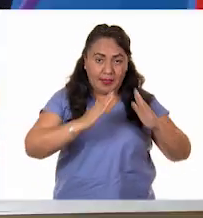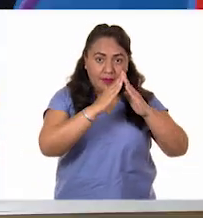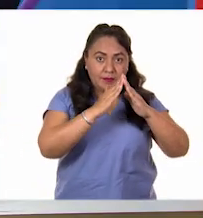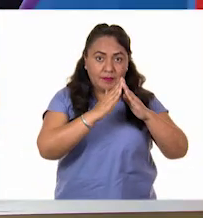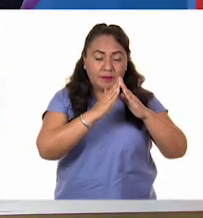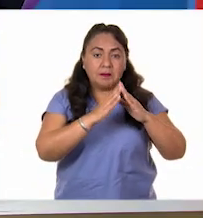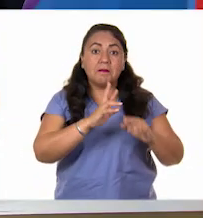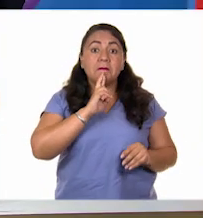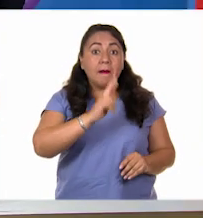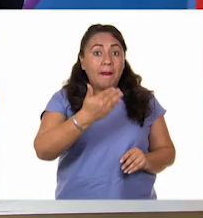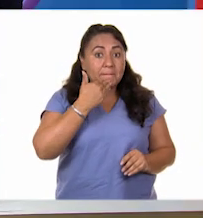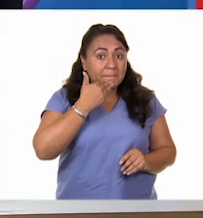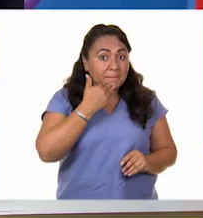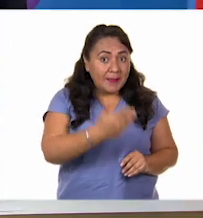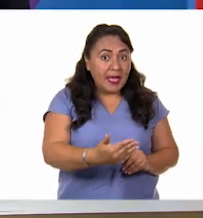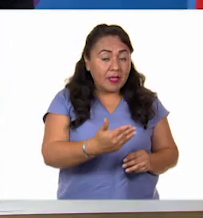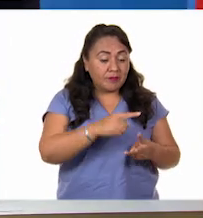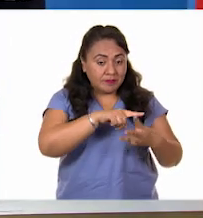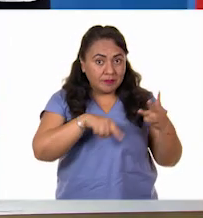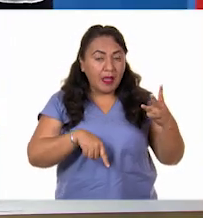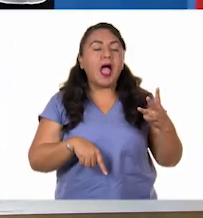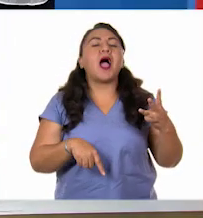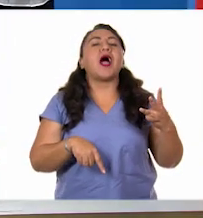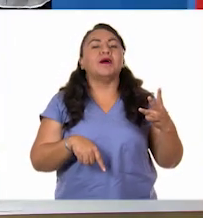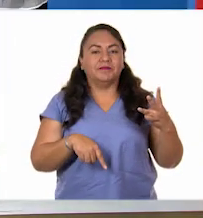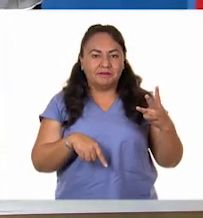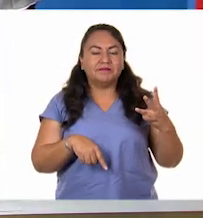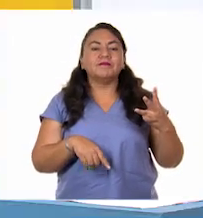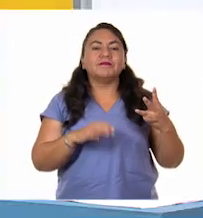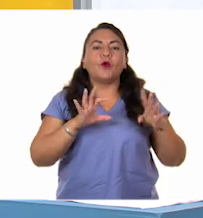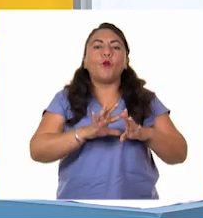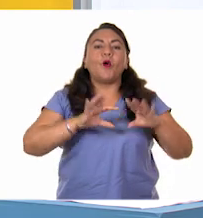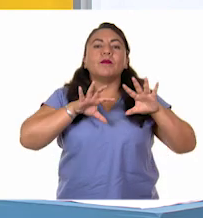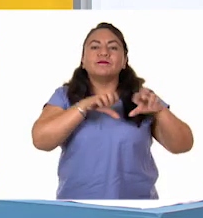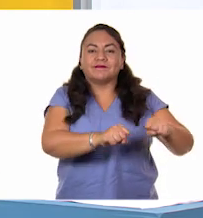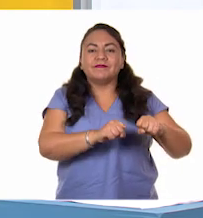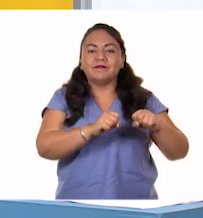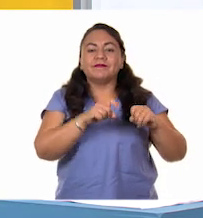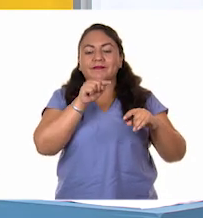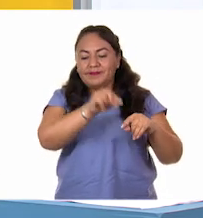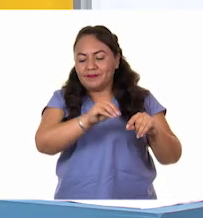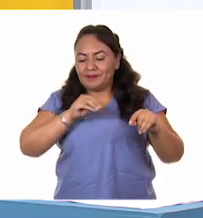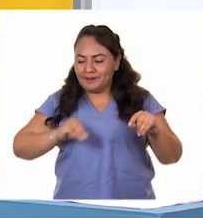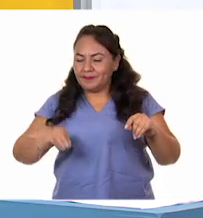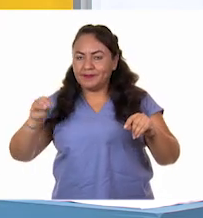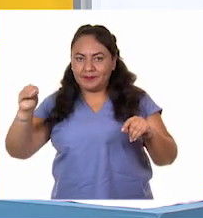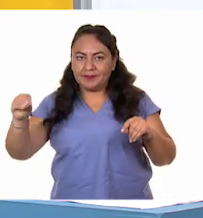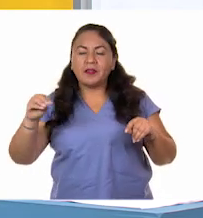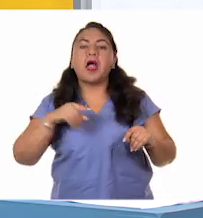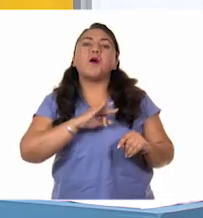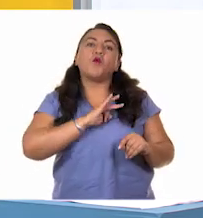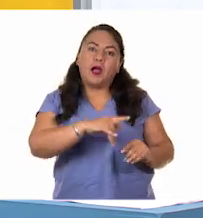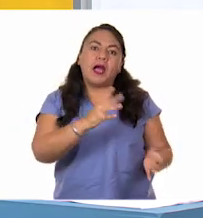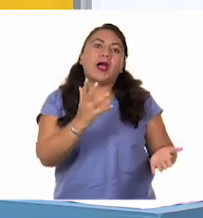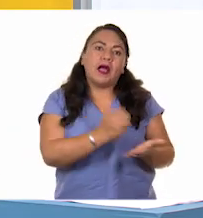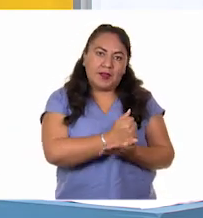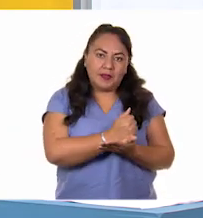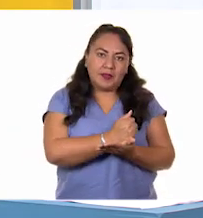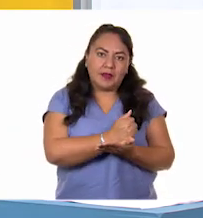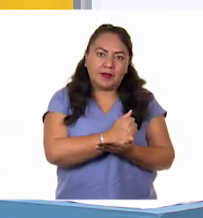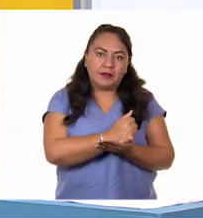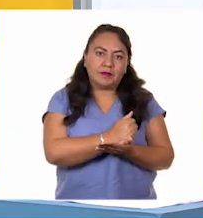contesta bien a las tres preguntas, quiere decir que ocupa las tres bases, tres, es muy probable que gane. Ok.